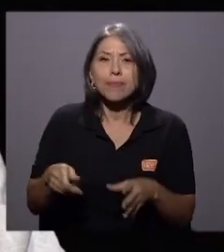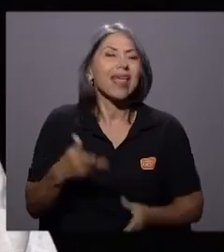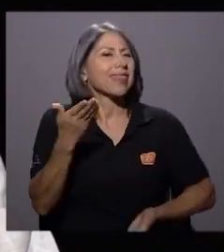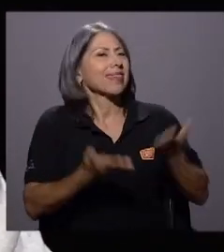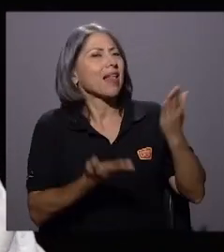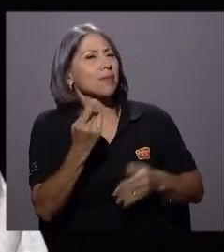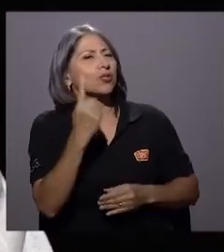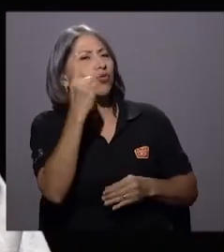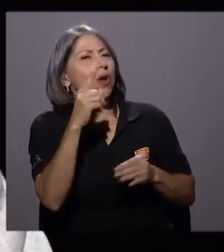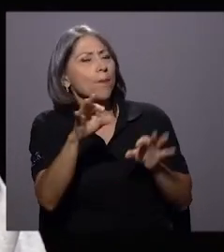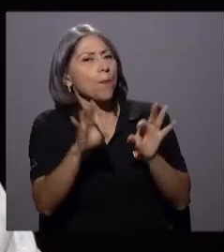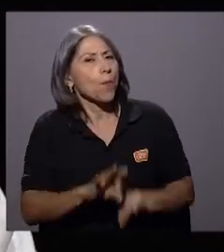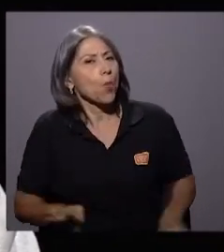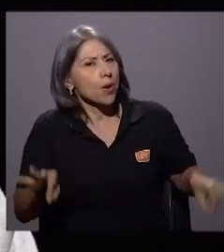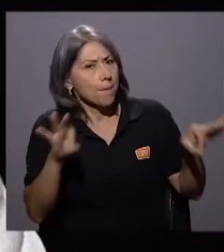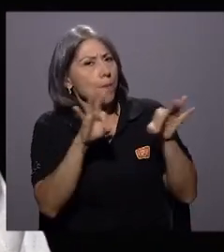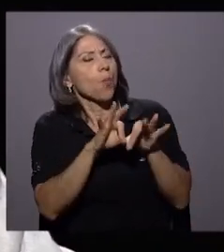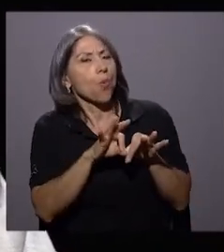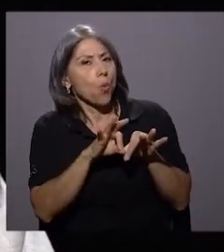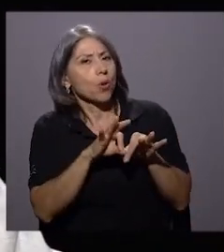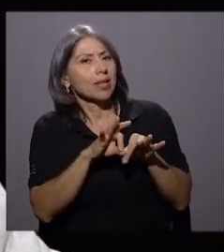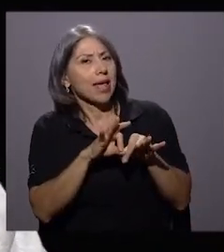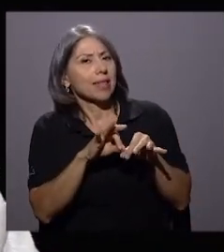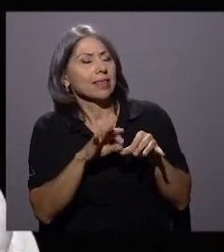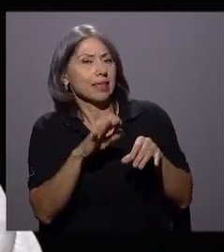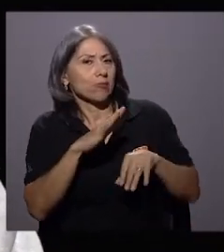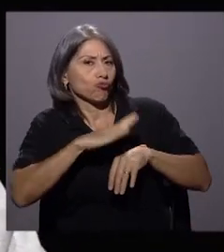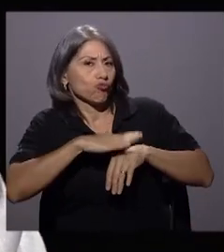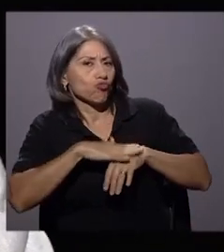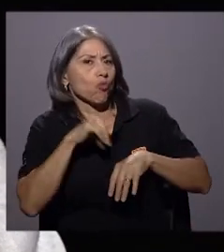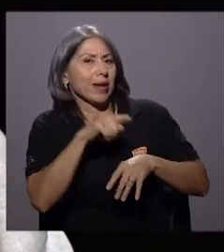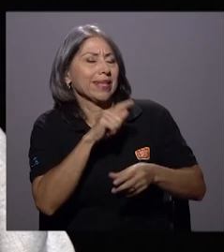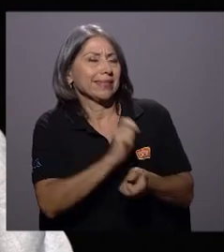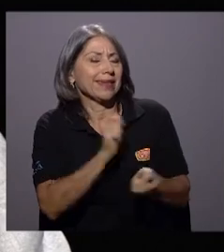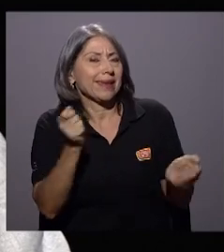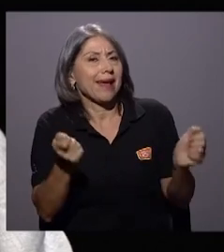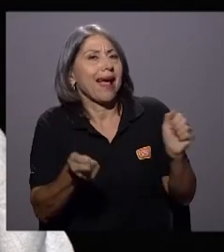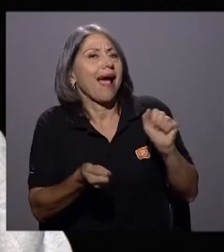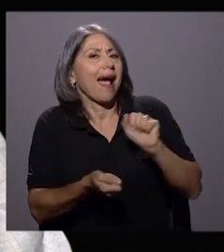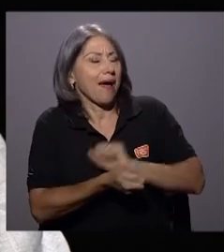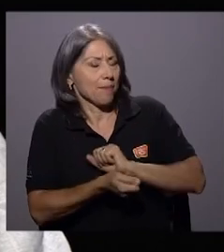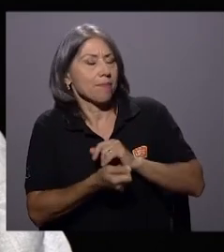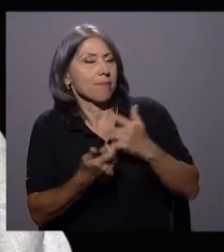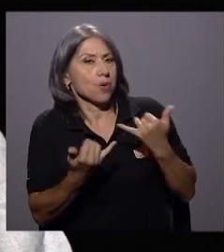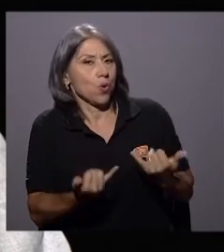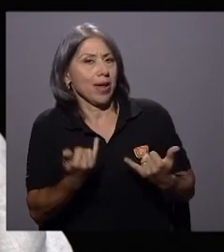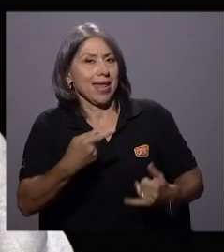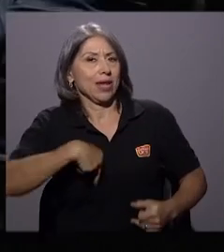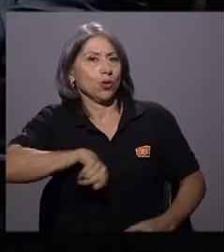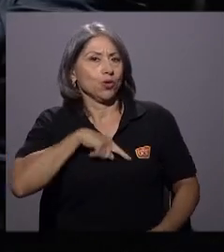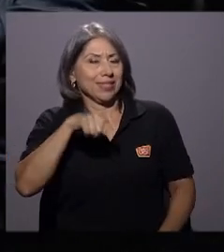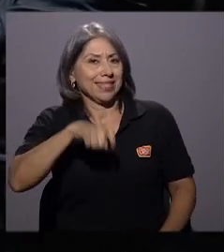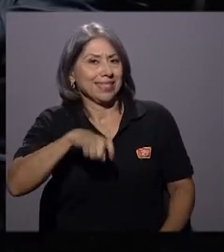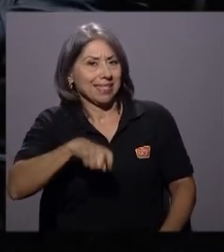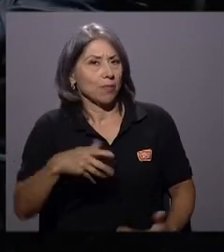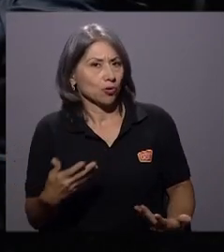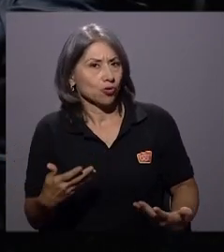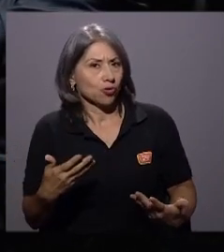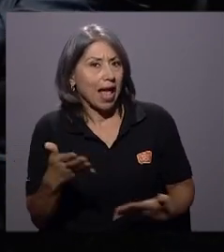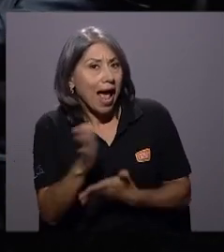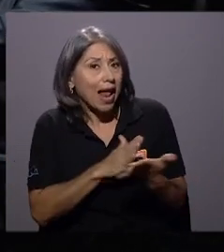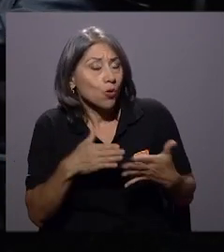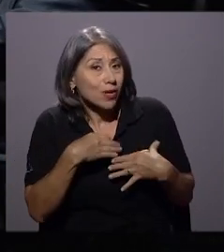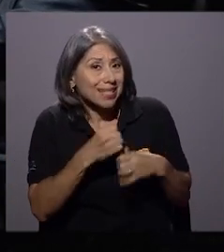de Salud. Una colaboración muy importante en torno a ese cambio, a ese giro de timón que necesitamos, Don Warner, que se haya hecho ya.